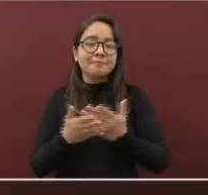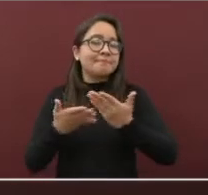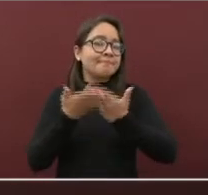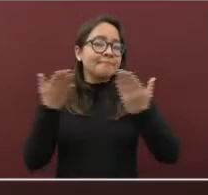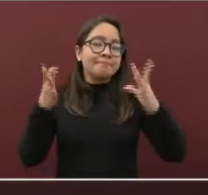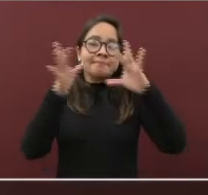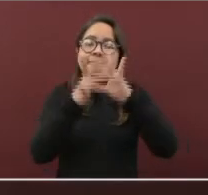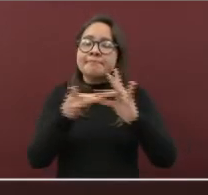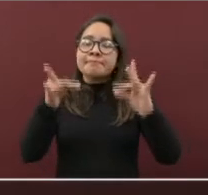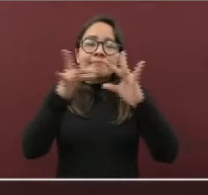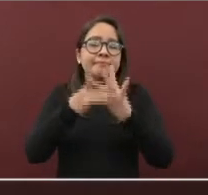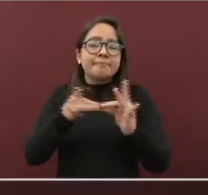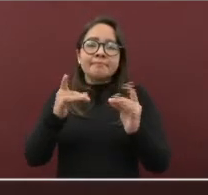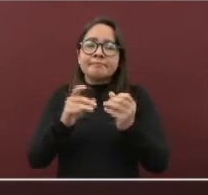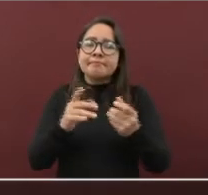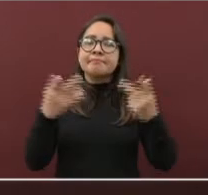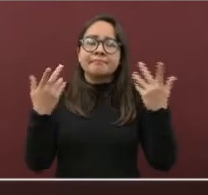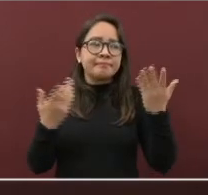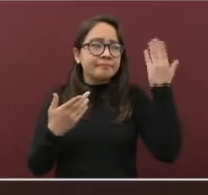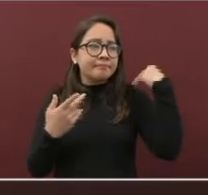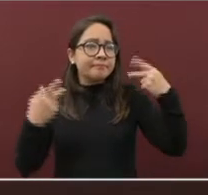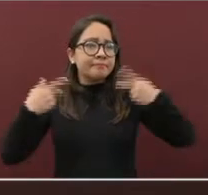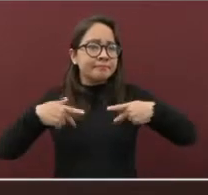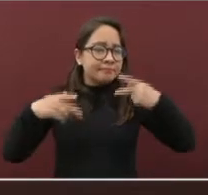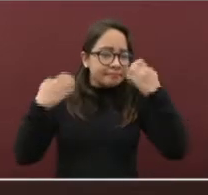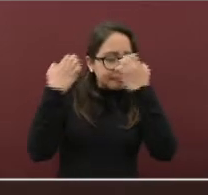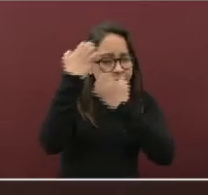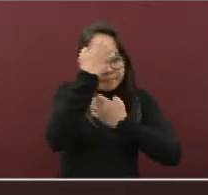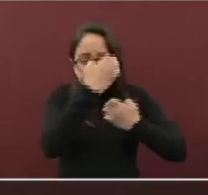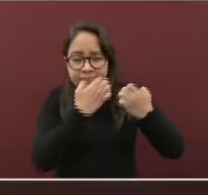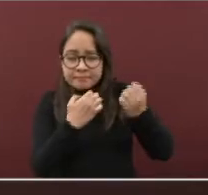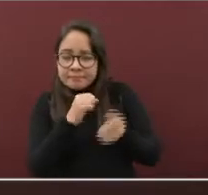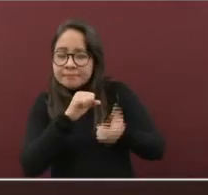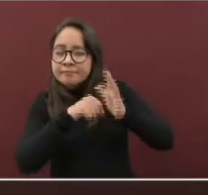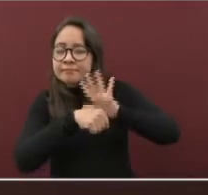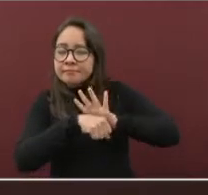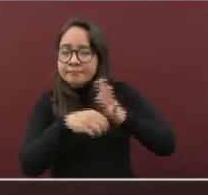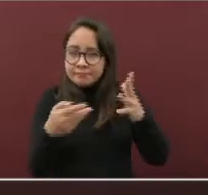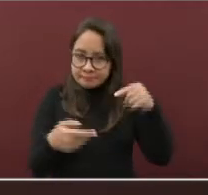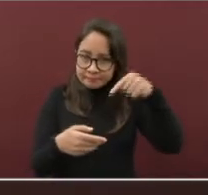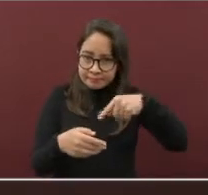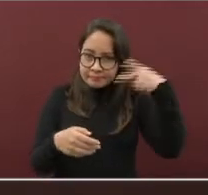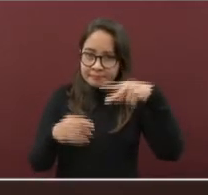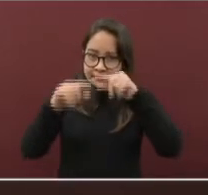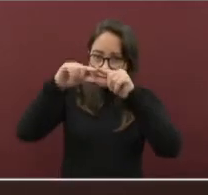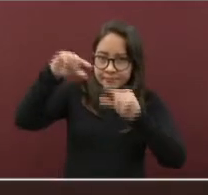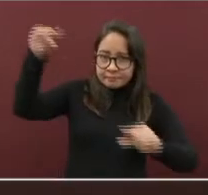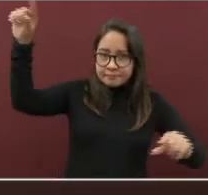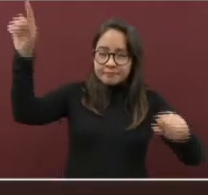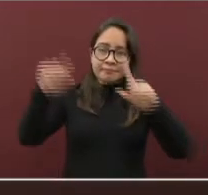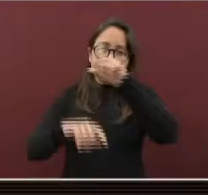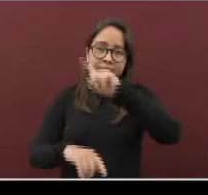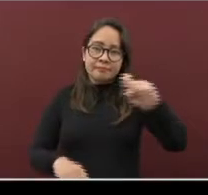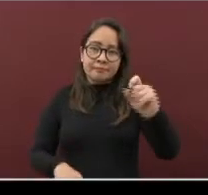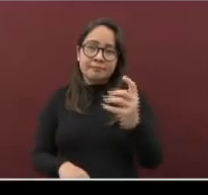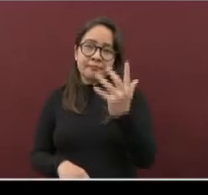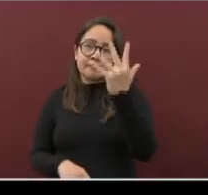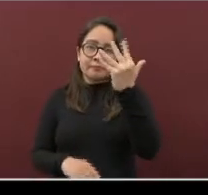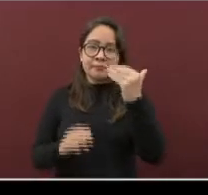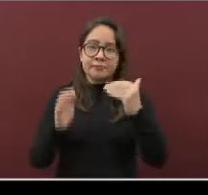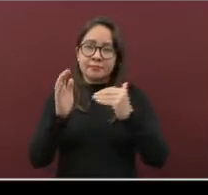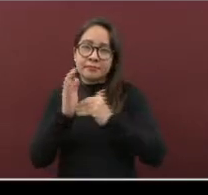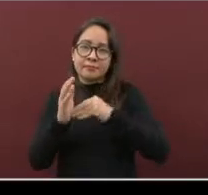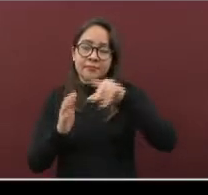comportamiento de los casos atendidos y estudiados respecto a COVID-19 en el Estado. Ahora suman 105.075